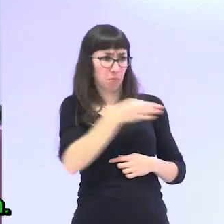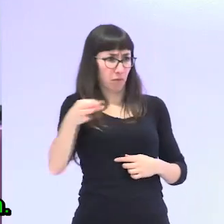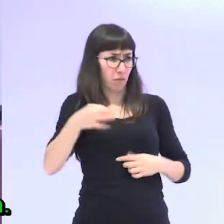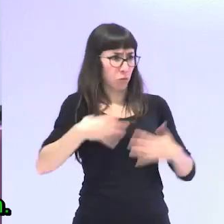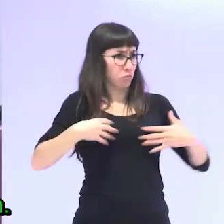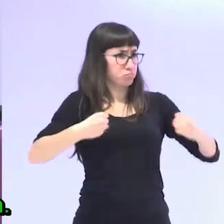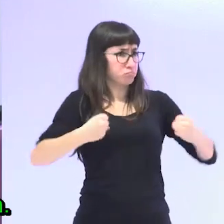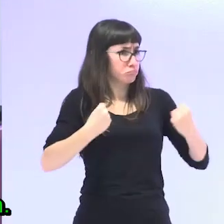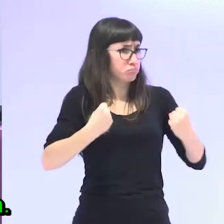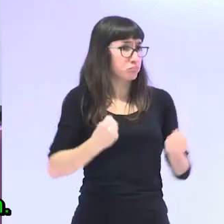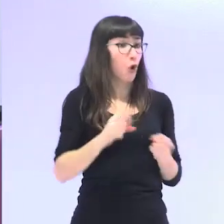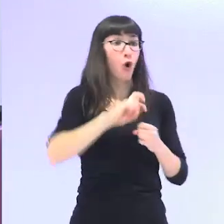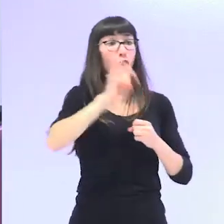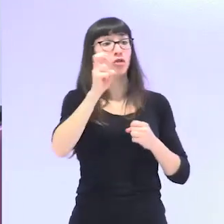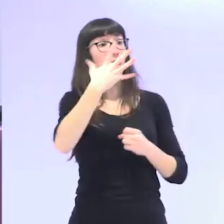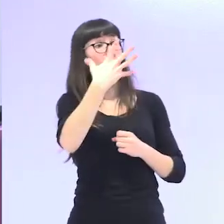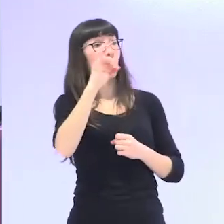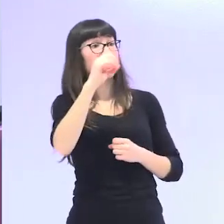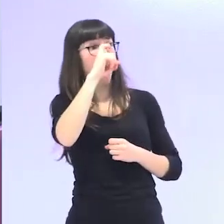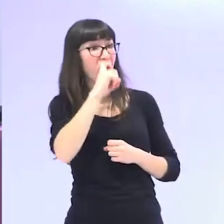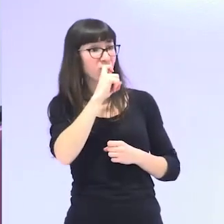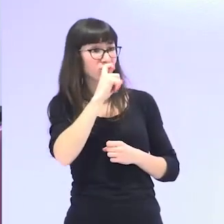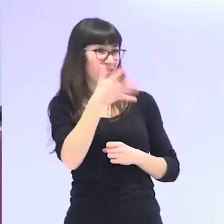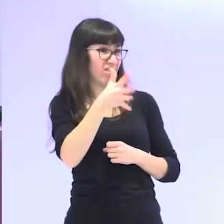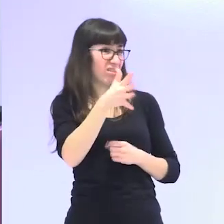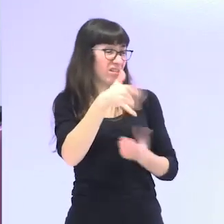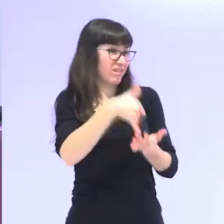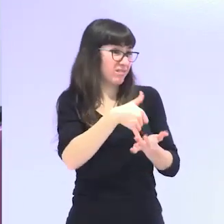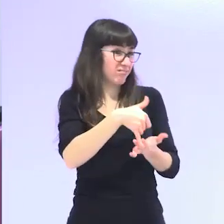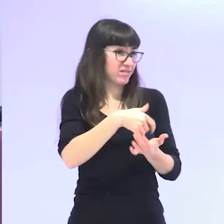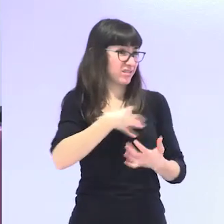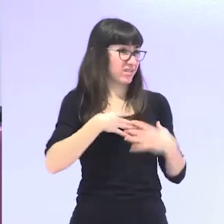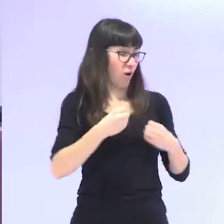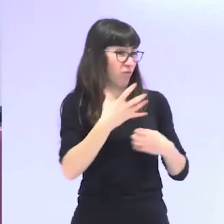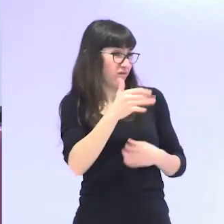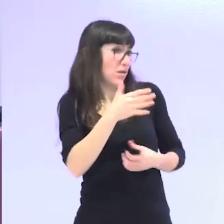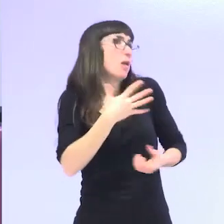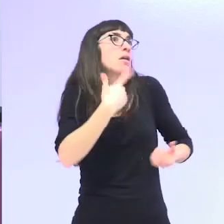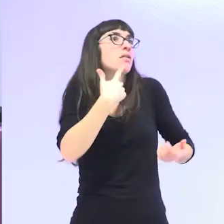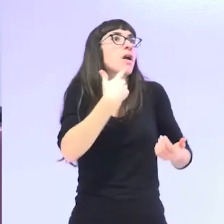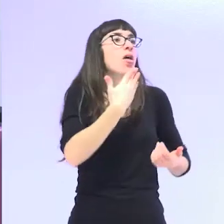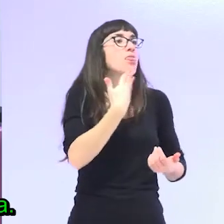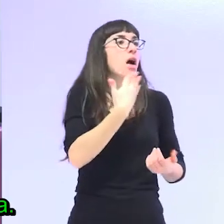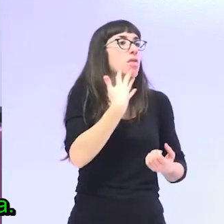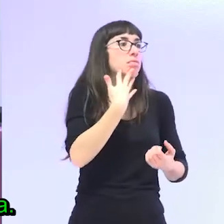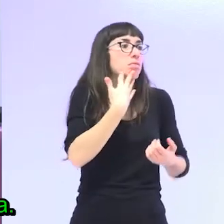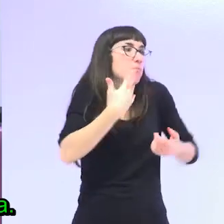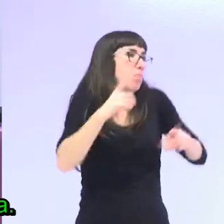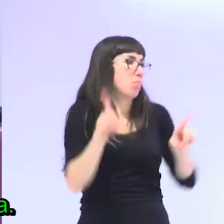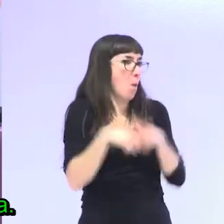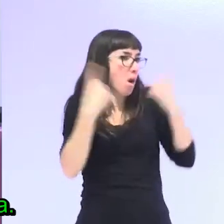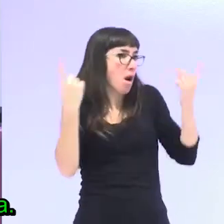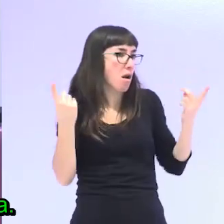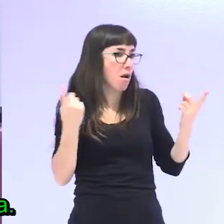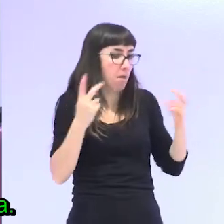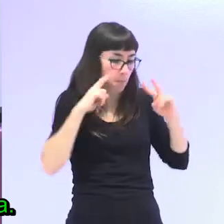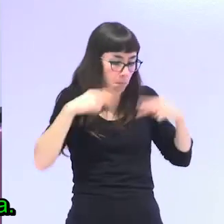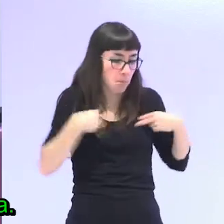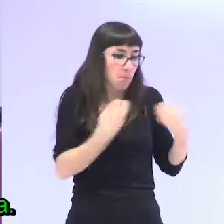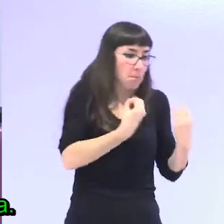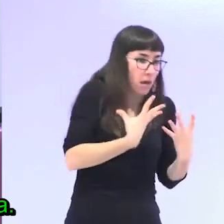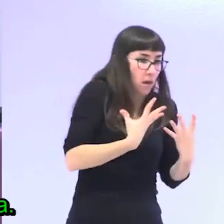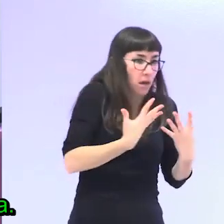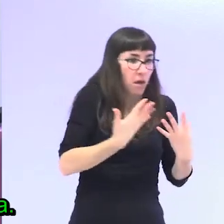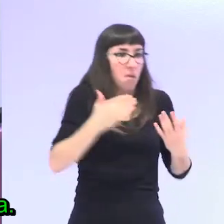de 50 años que no lo están por lo tanto la edad nos dice muy poco de una persona porque uno puede estar bien o mal